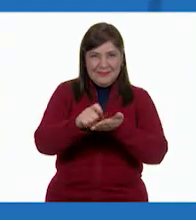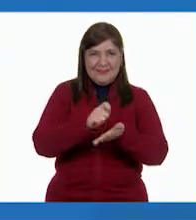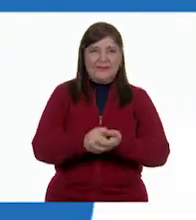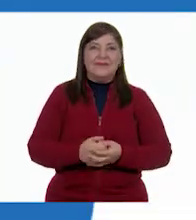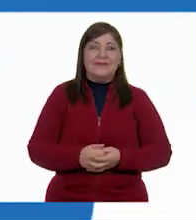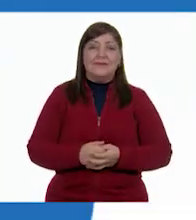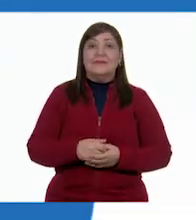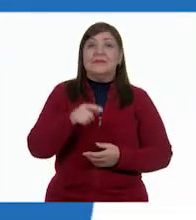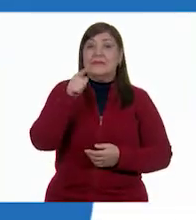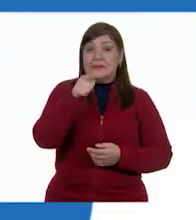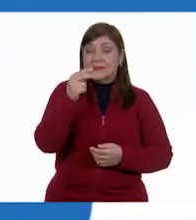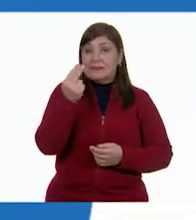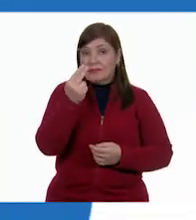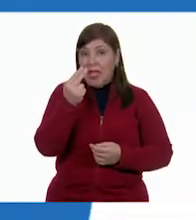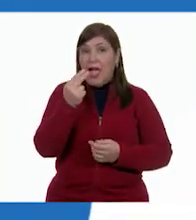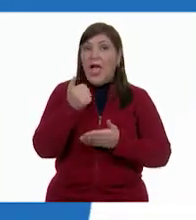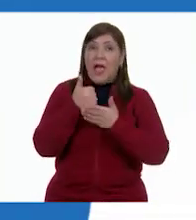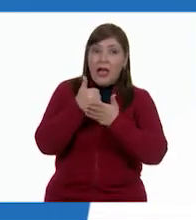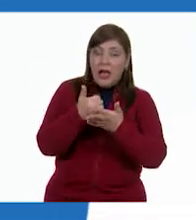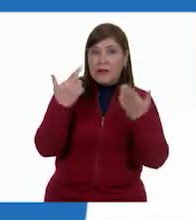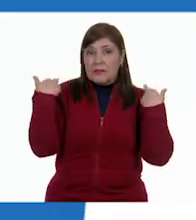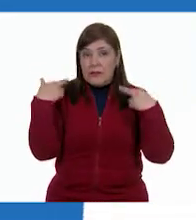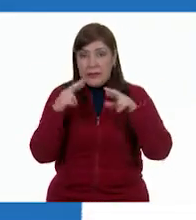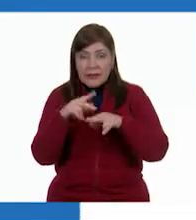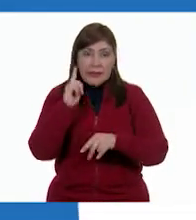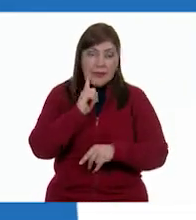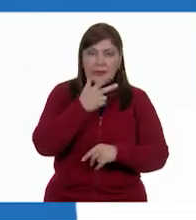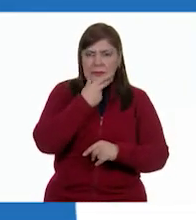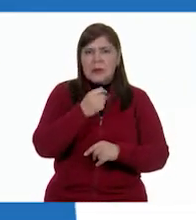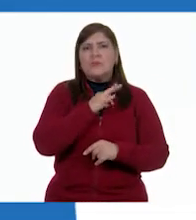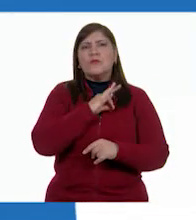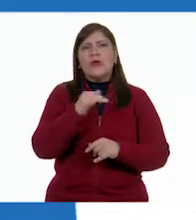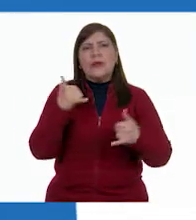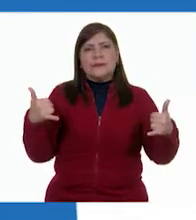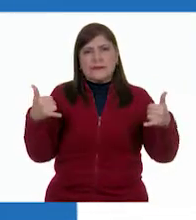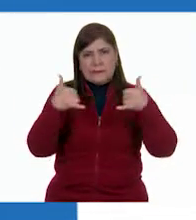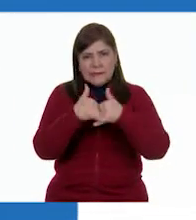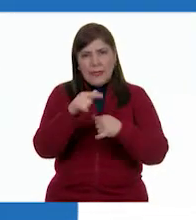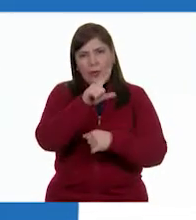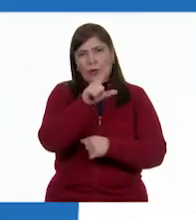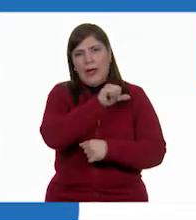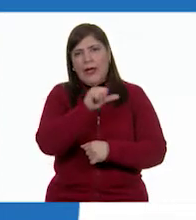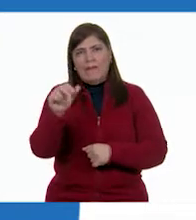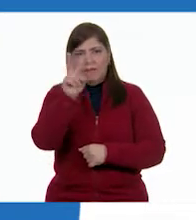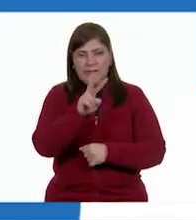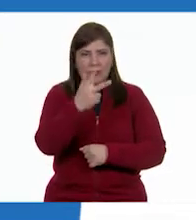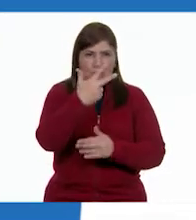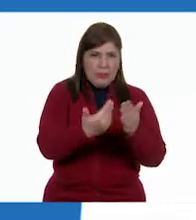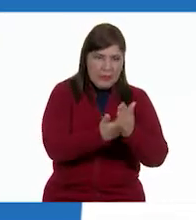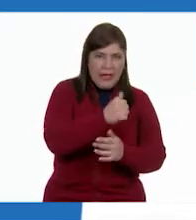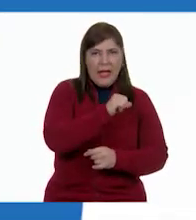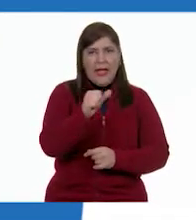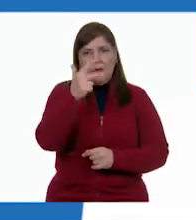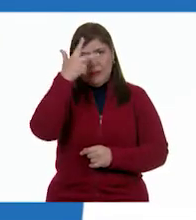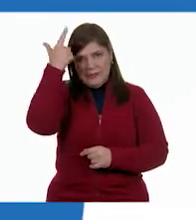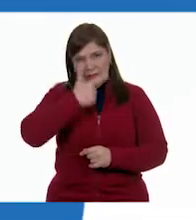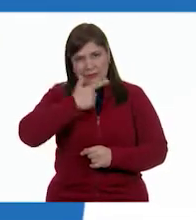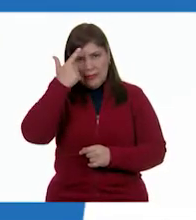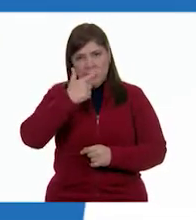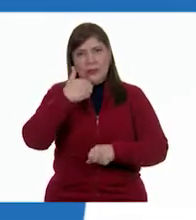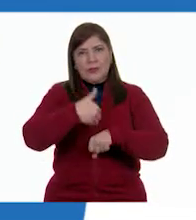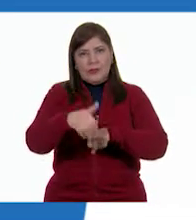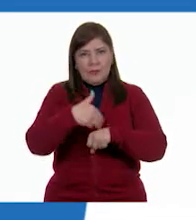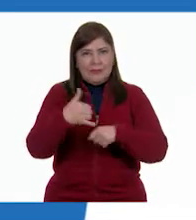Para solicitar apoyo pedagógico, comunícate con maestras y maestros de lunes a viernes de 8 a 20 horas. Al